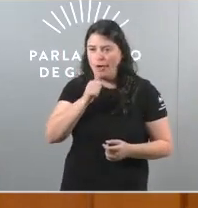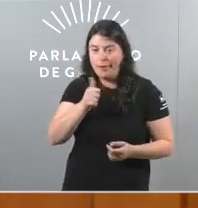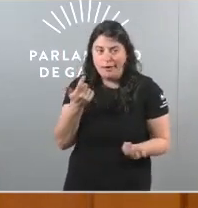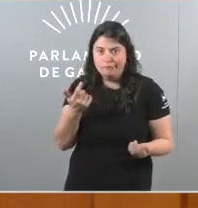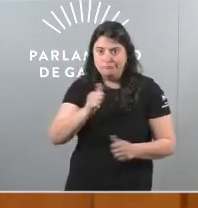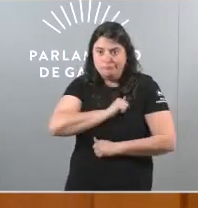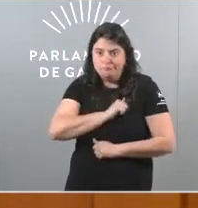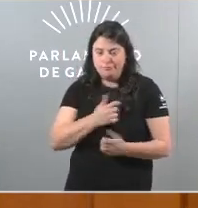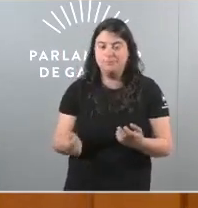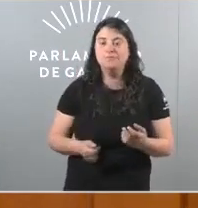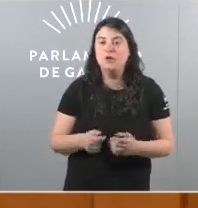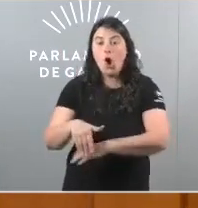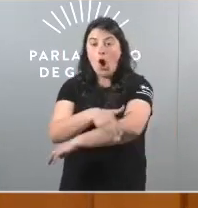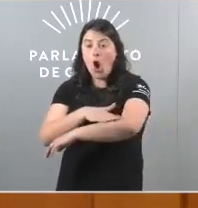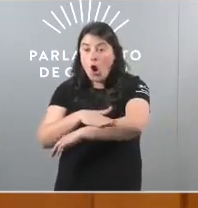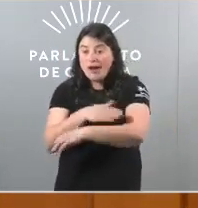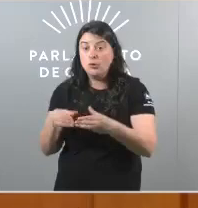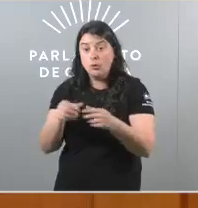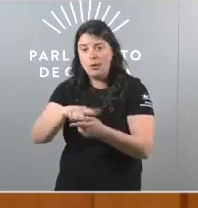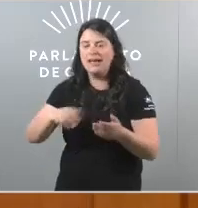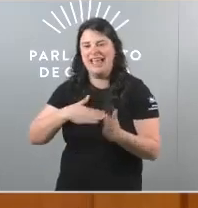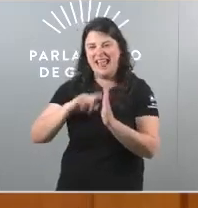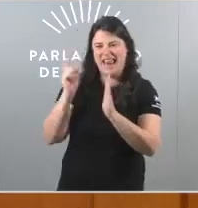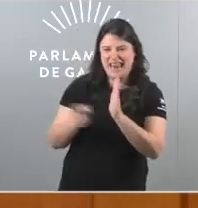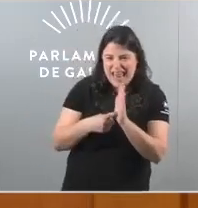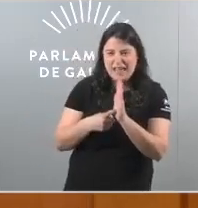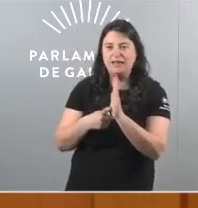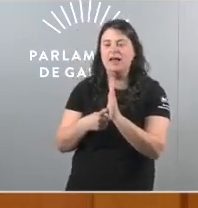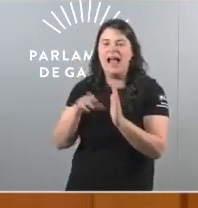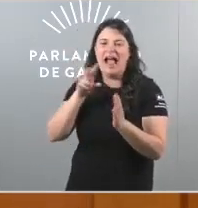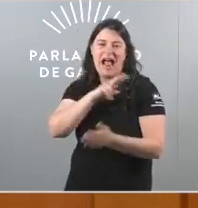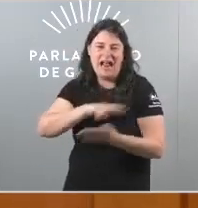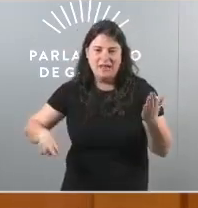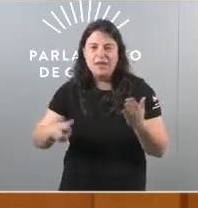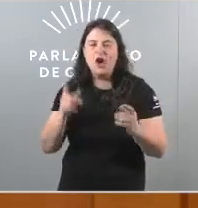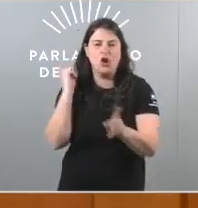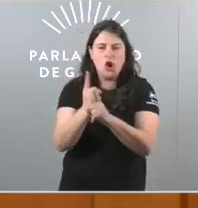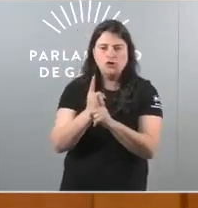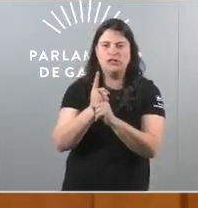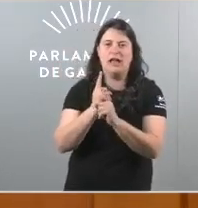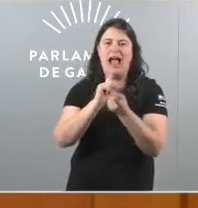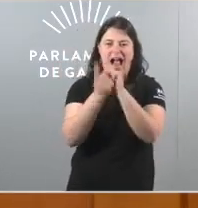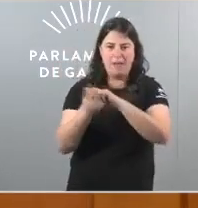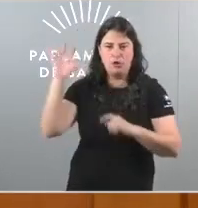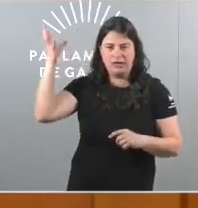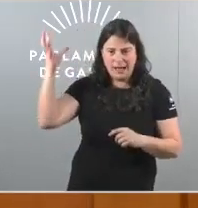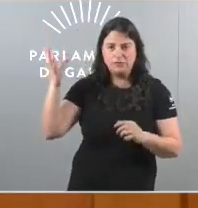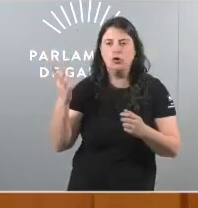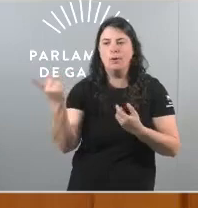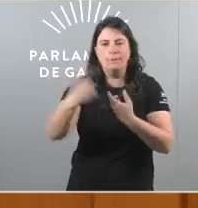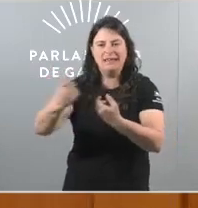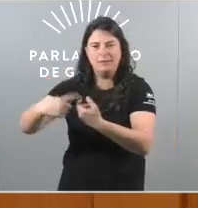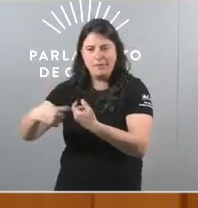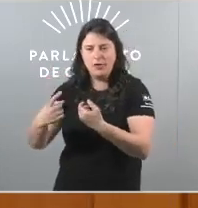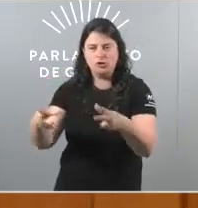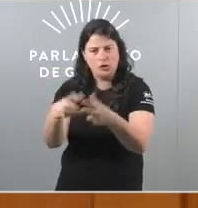goberno do BNG vai elaborar unha lei galega contra o cambio climático desde o consenso e a participación de toda a